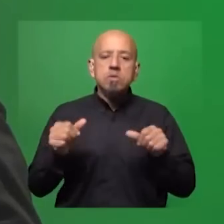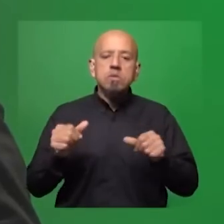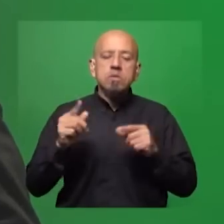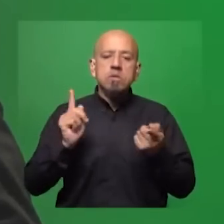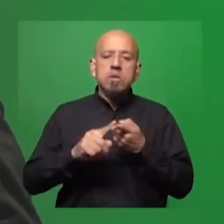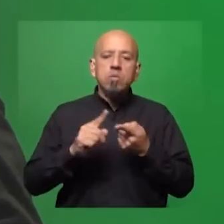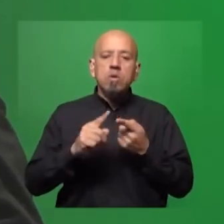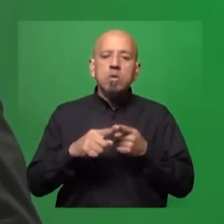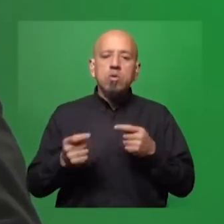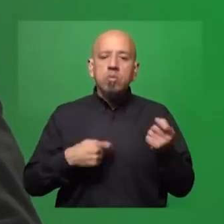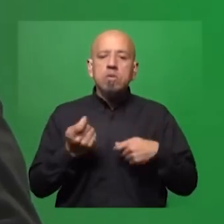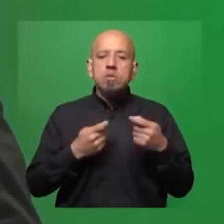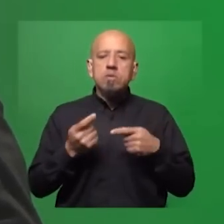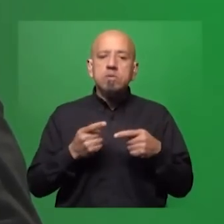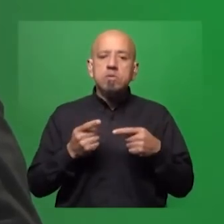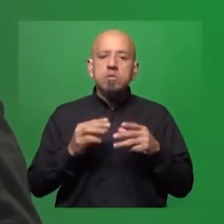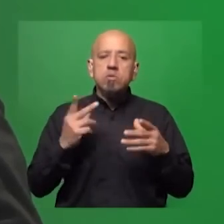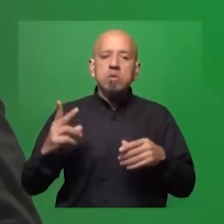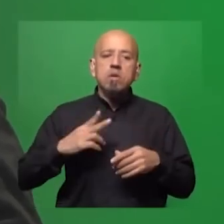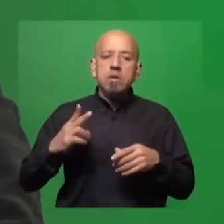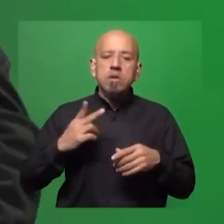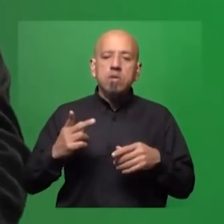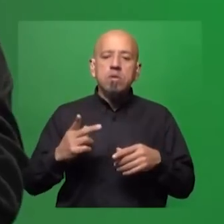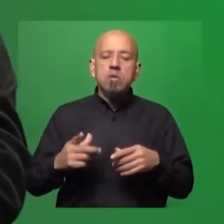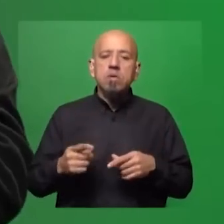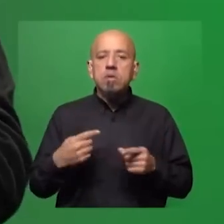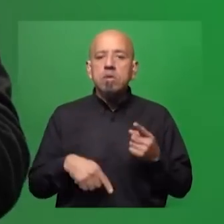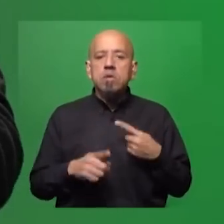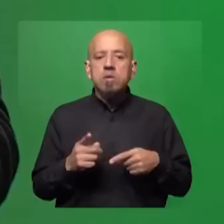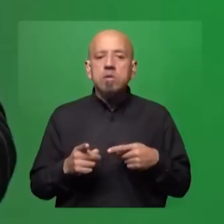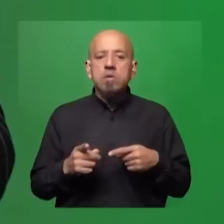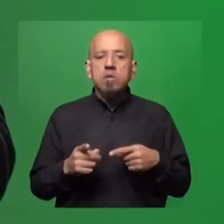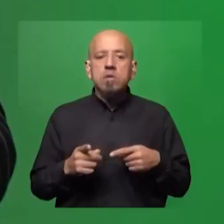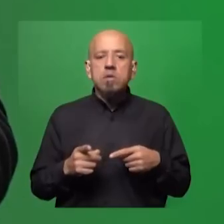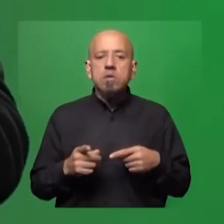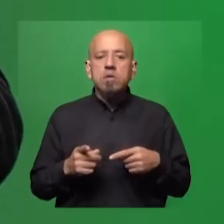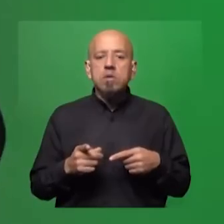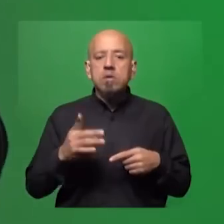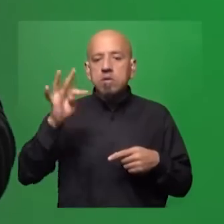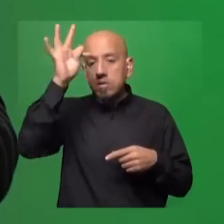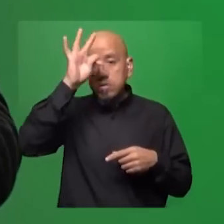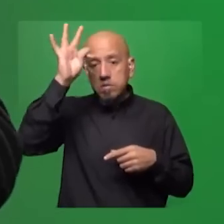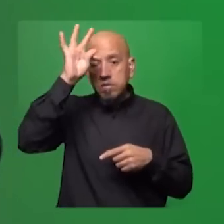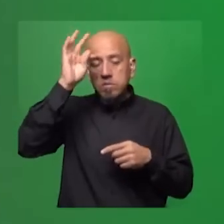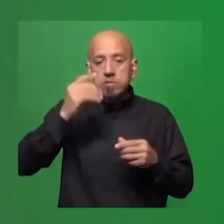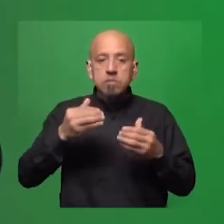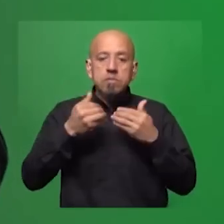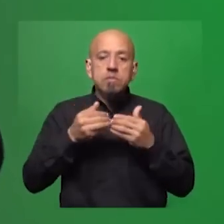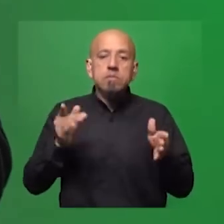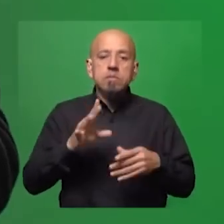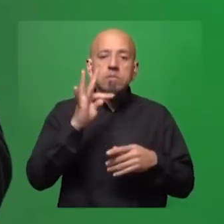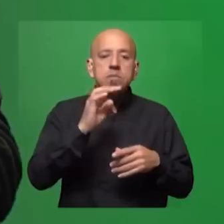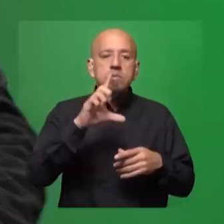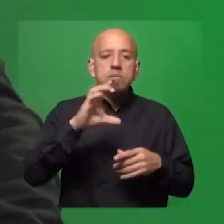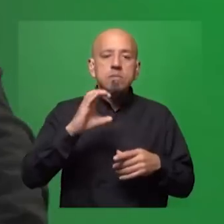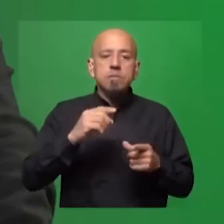comerciales con el resto del mundo, sobre todo con el mundo rico. Entonces, esa teoría de la apertura de los TLC, los